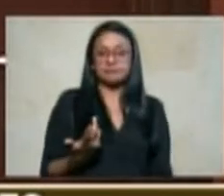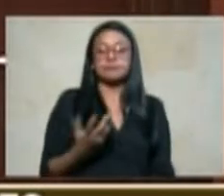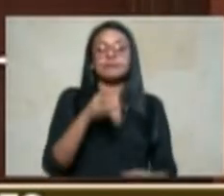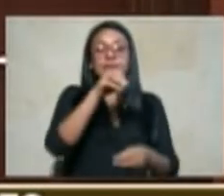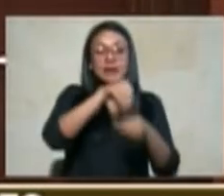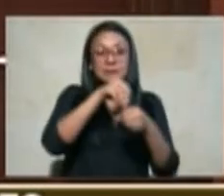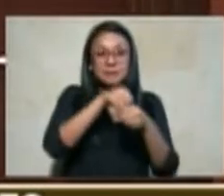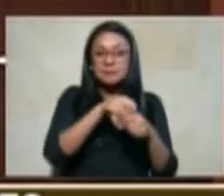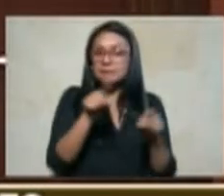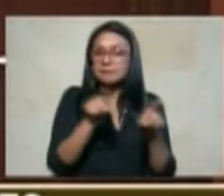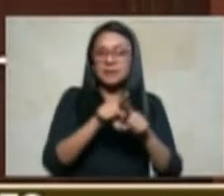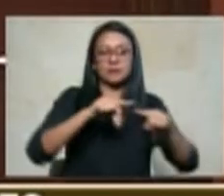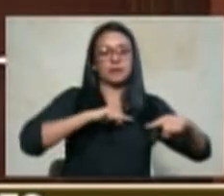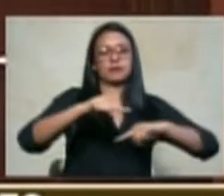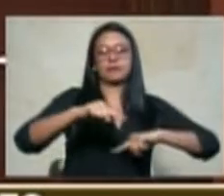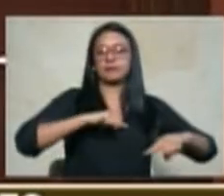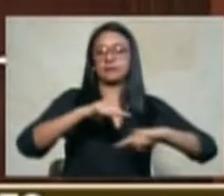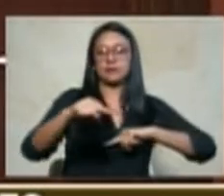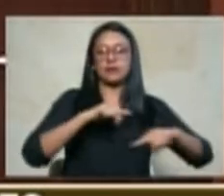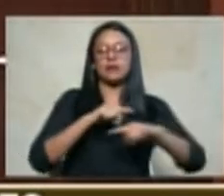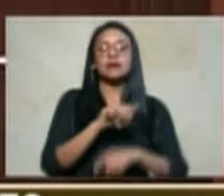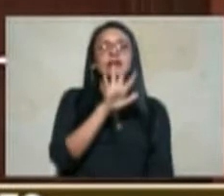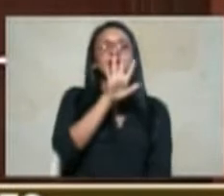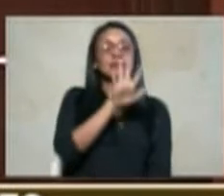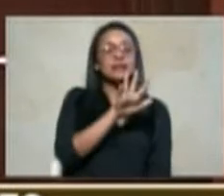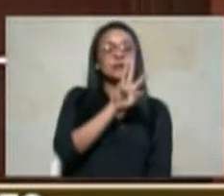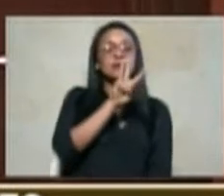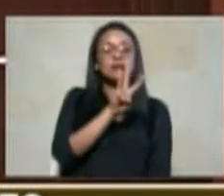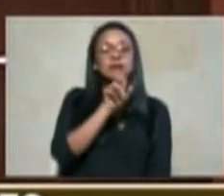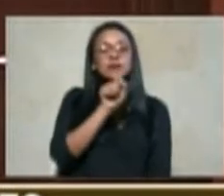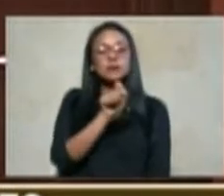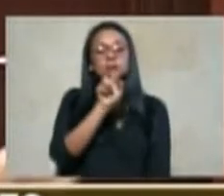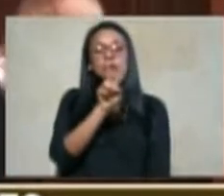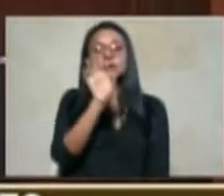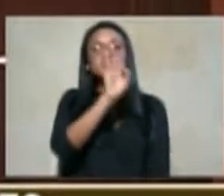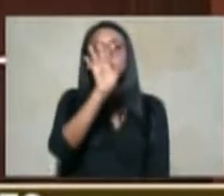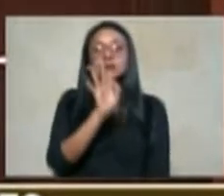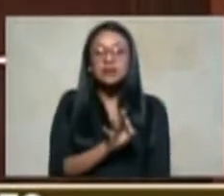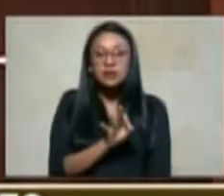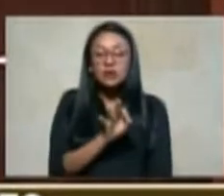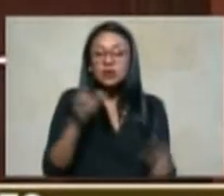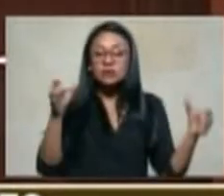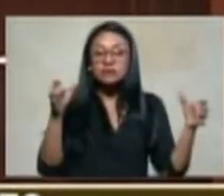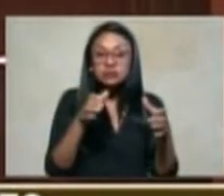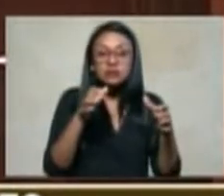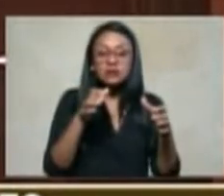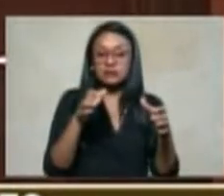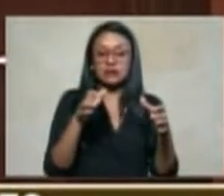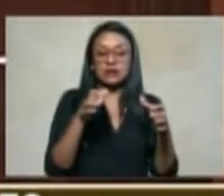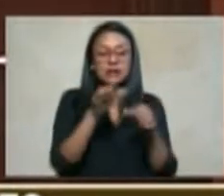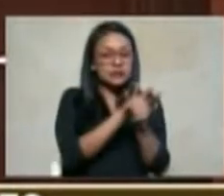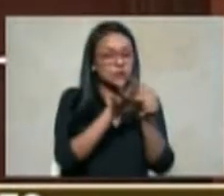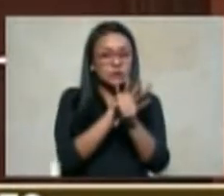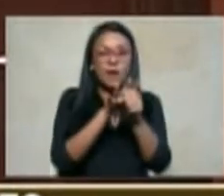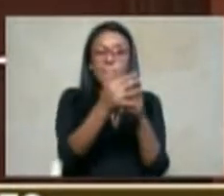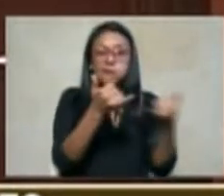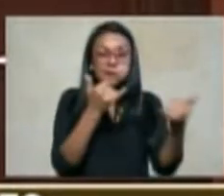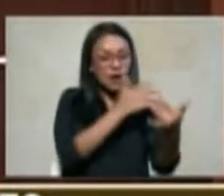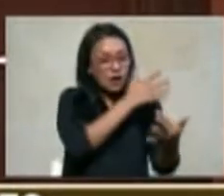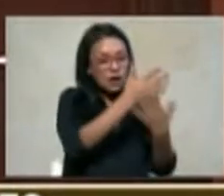53.2% de la totalidad del universo de los casos estudiados a la fecha no han procedido